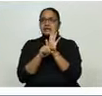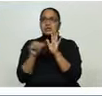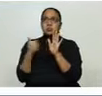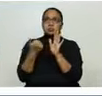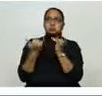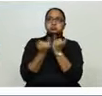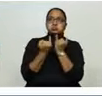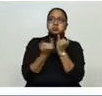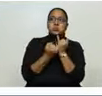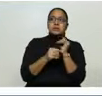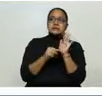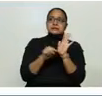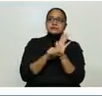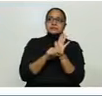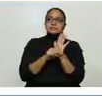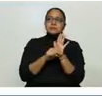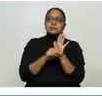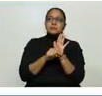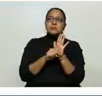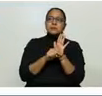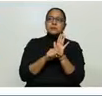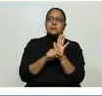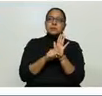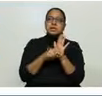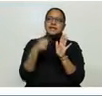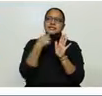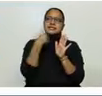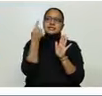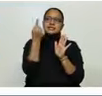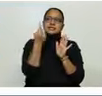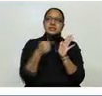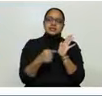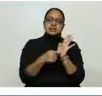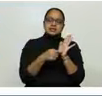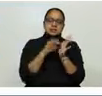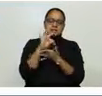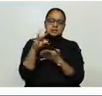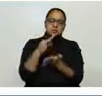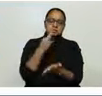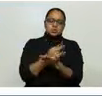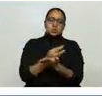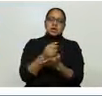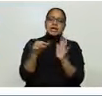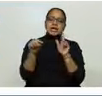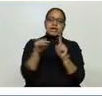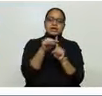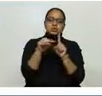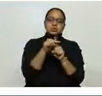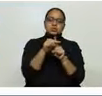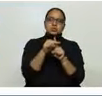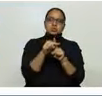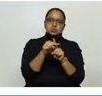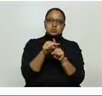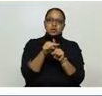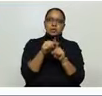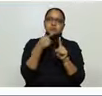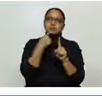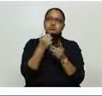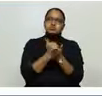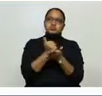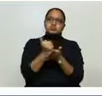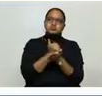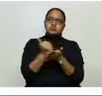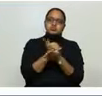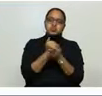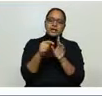región. vemos que la metropolitana, lo azul es lo positivo que ha presentado y toda la brecha verde